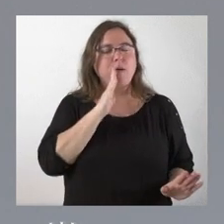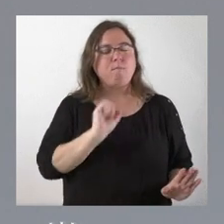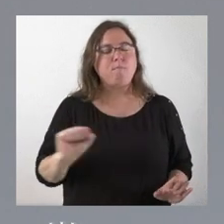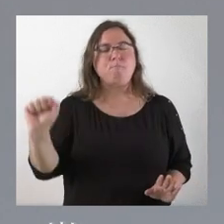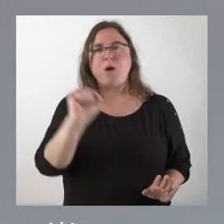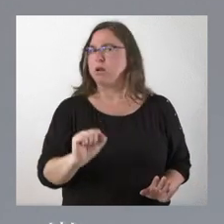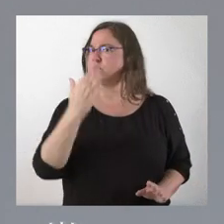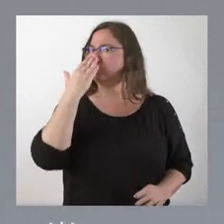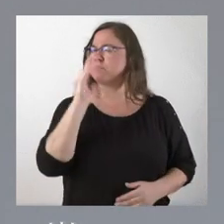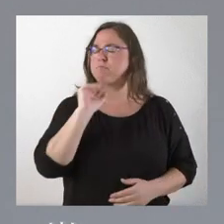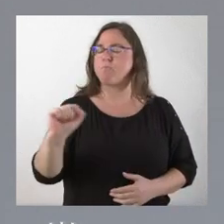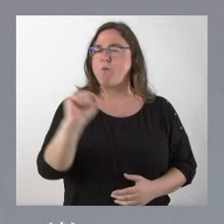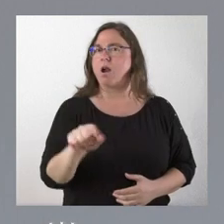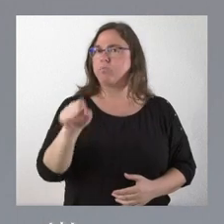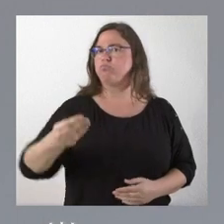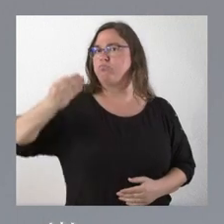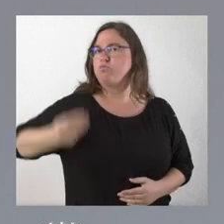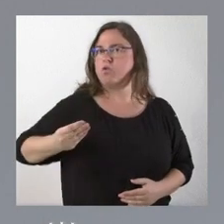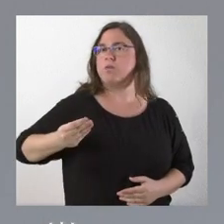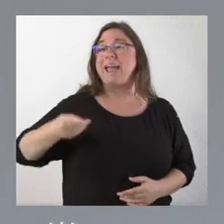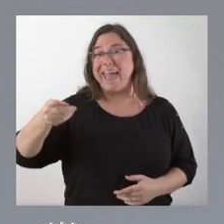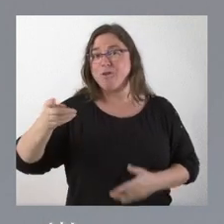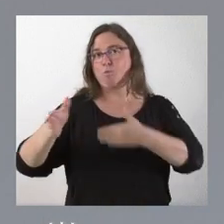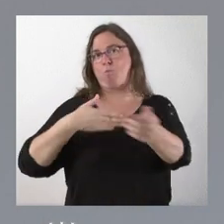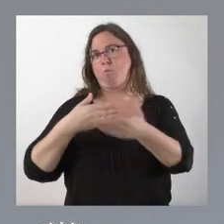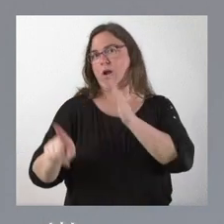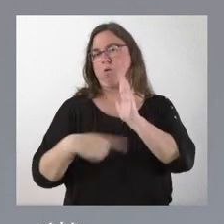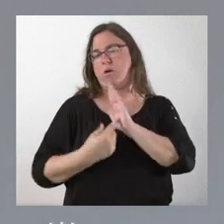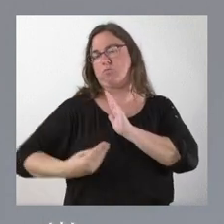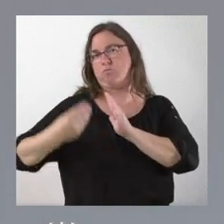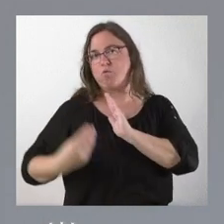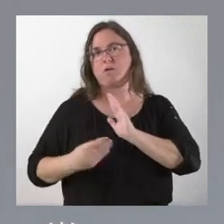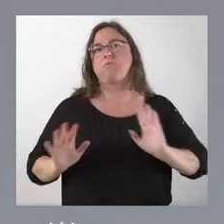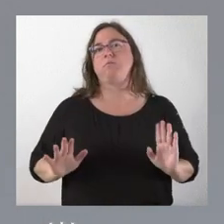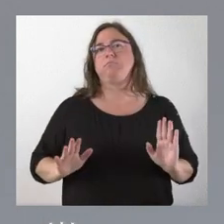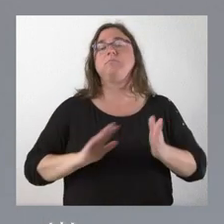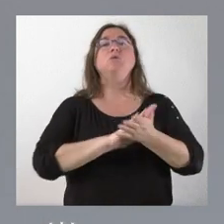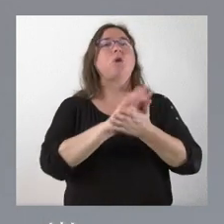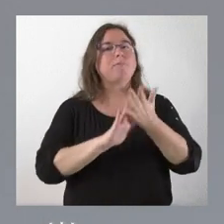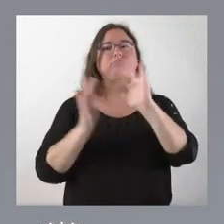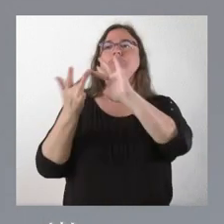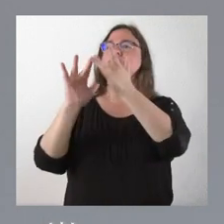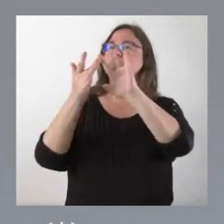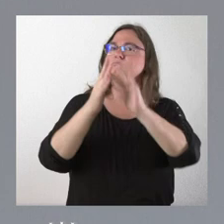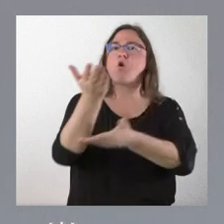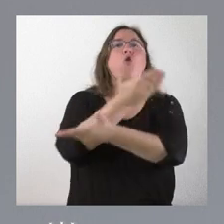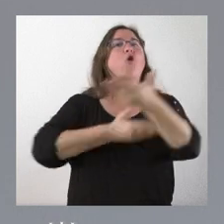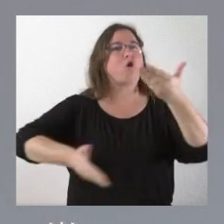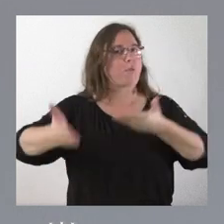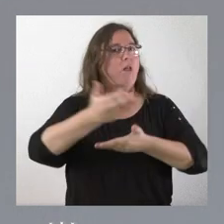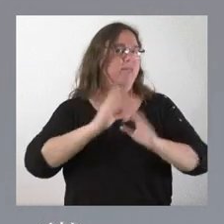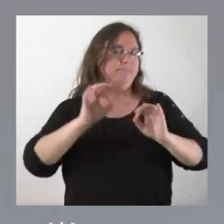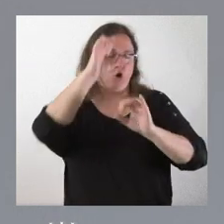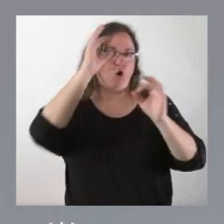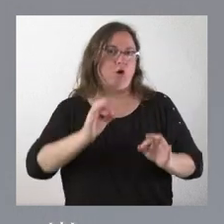y son ellos los que han hecho esta ley. Lógicamente, hablando con ellos y en colaboración, pero son ellos quienes